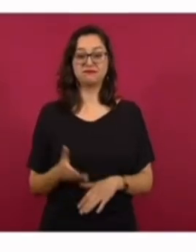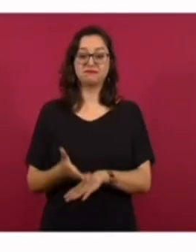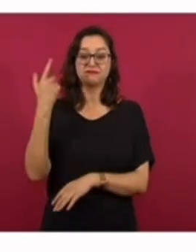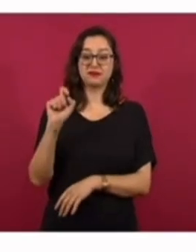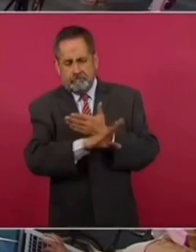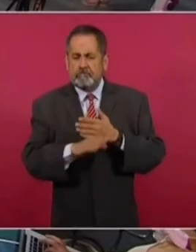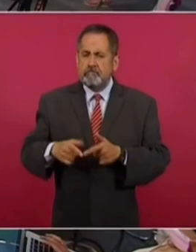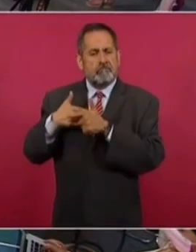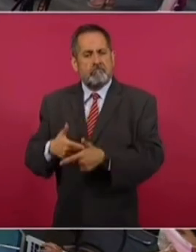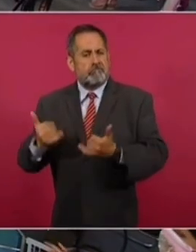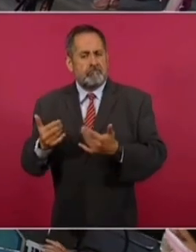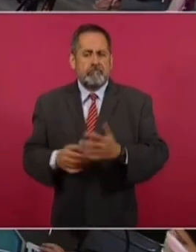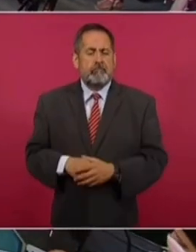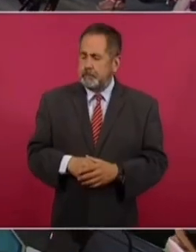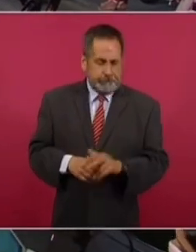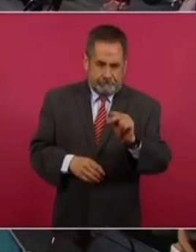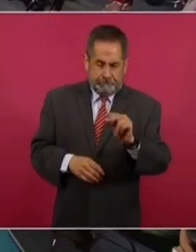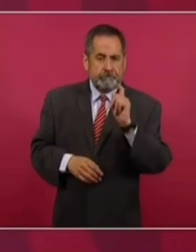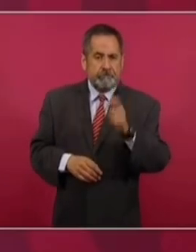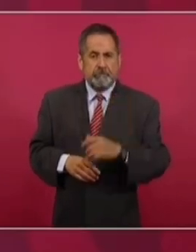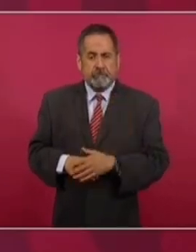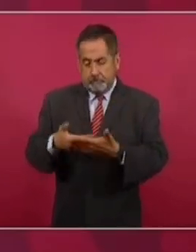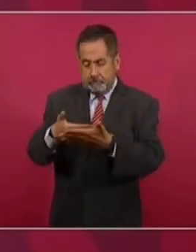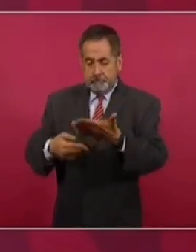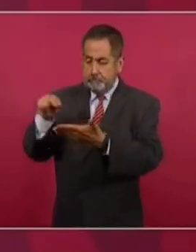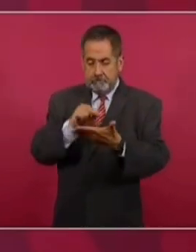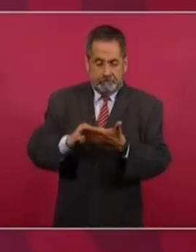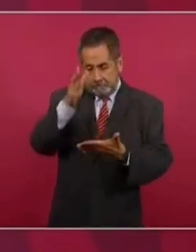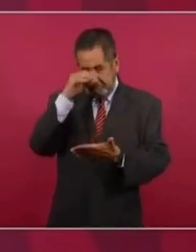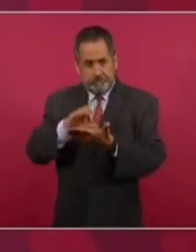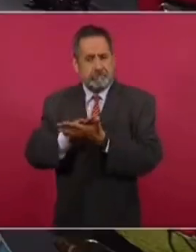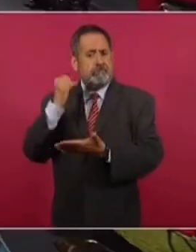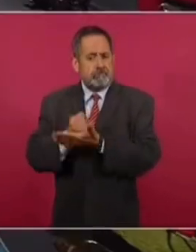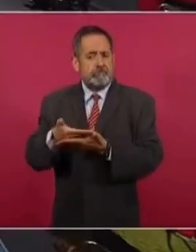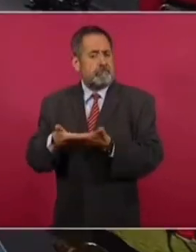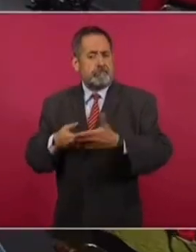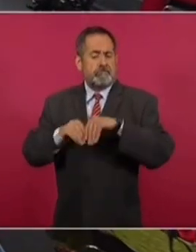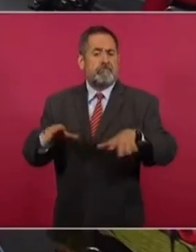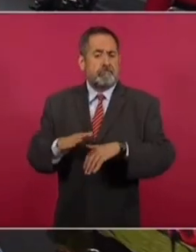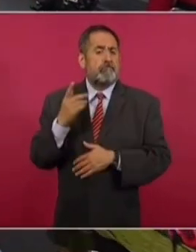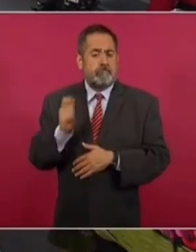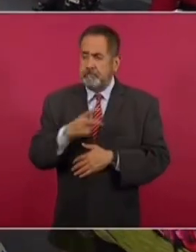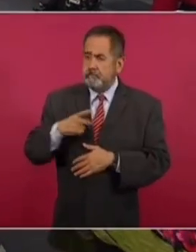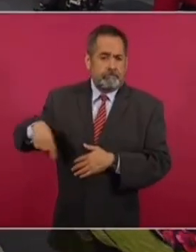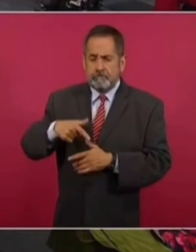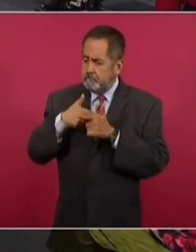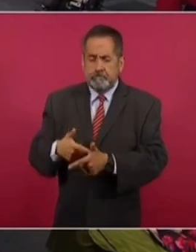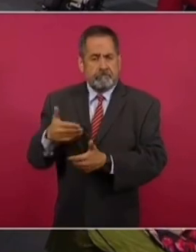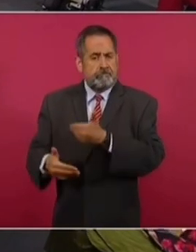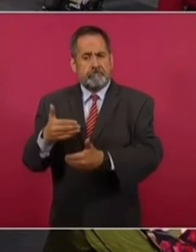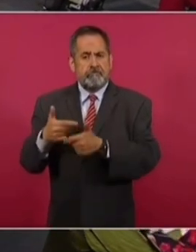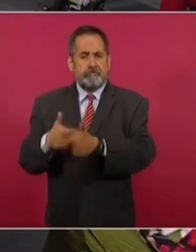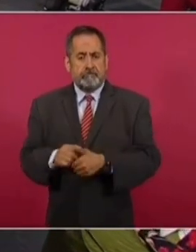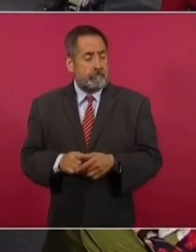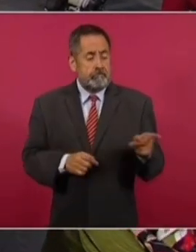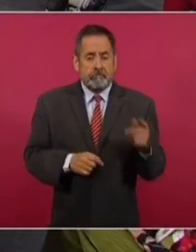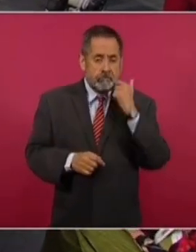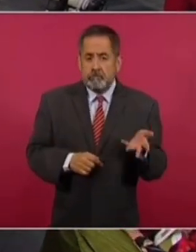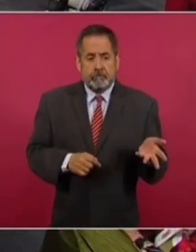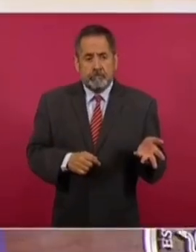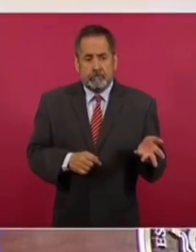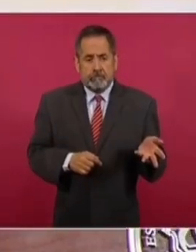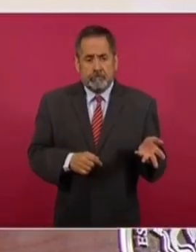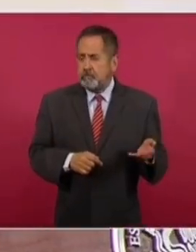esto es hace 20 años. No es que el acuerdo lo suscribí, porque tenemos que avanzar. Y ellos lo que quieren